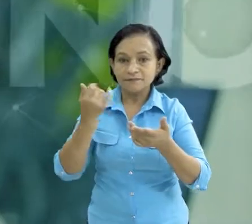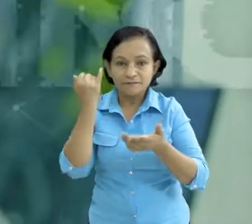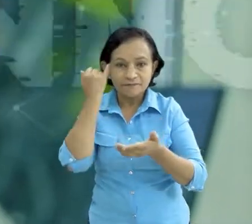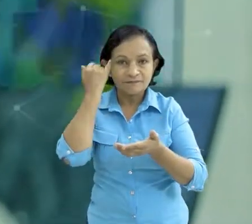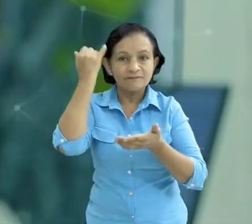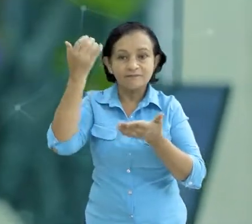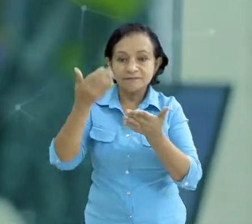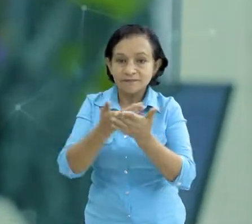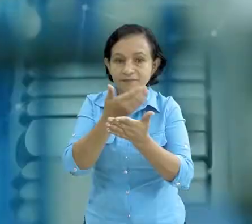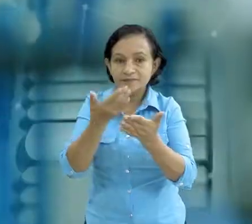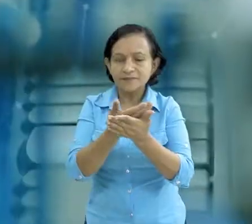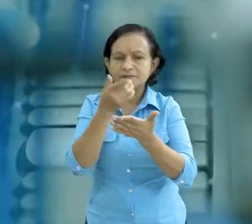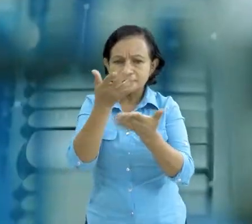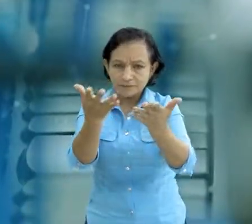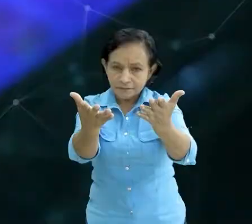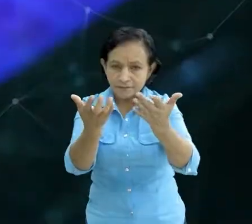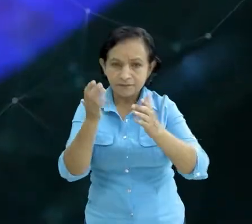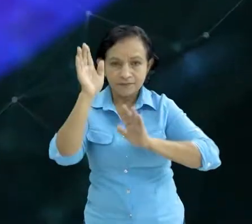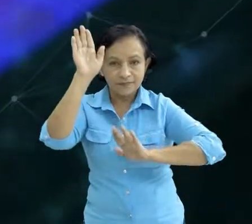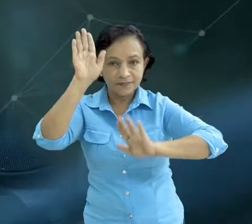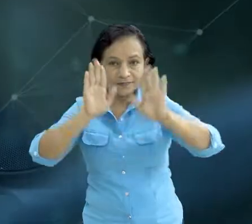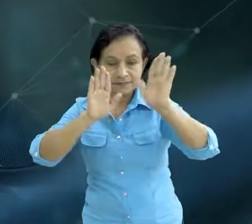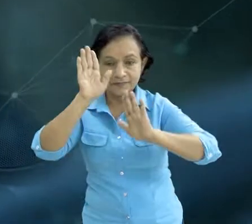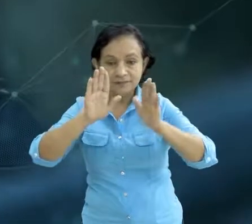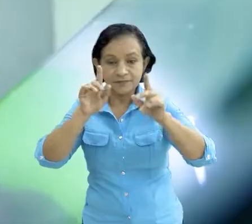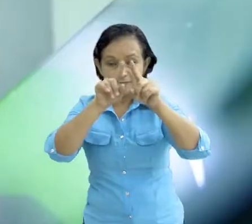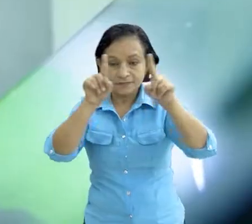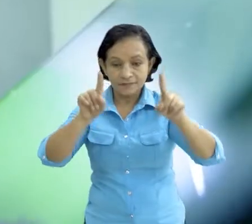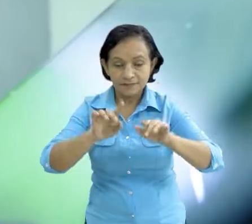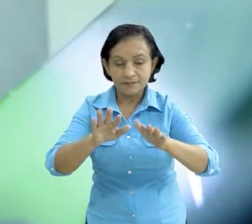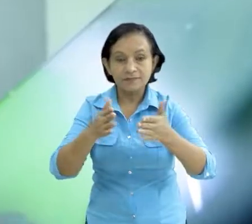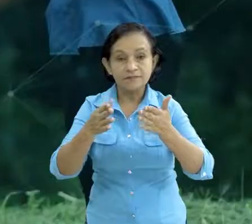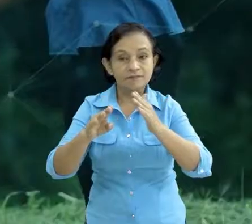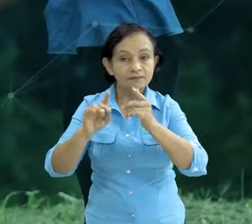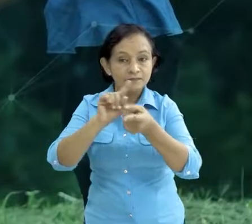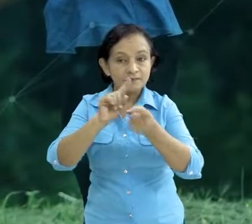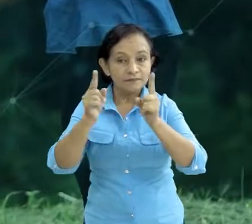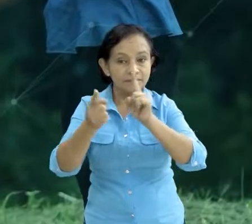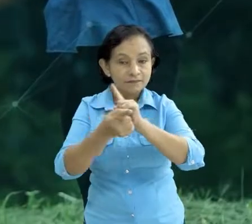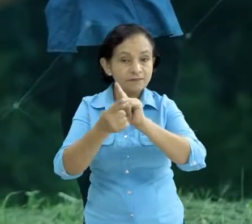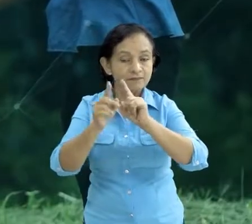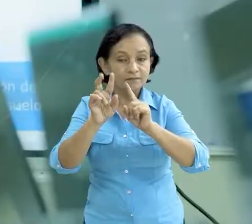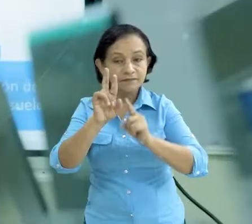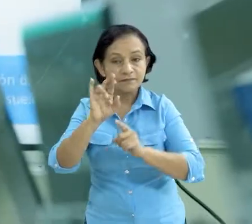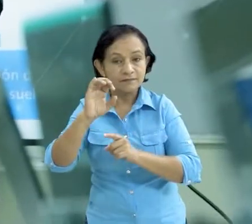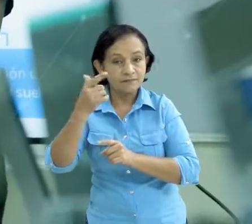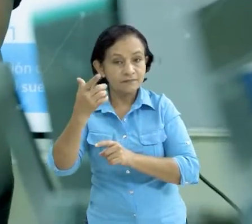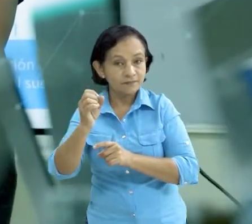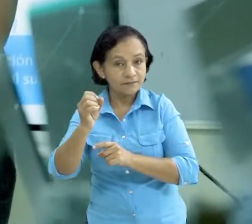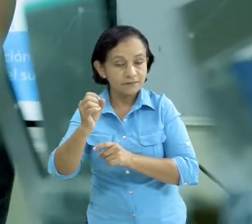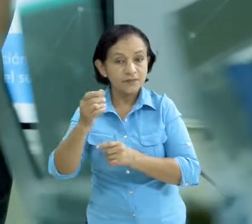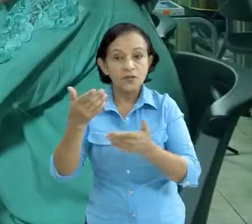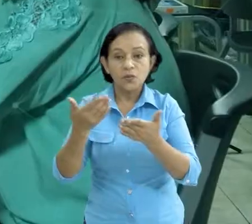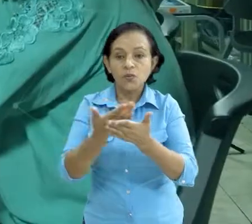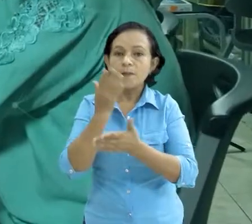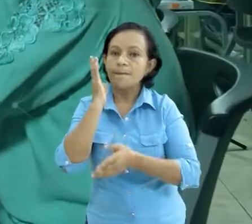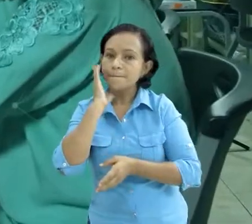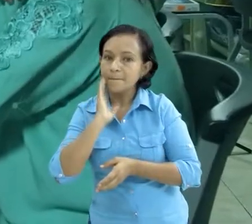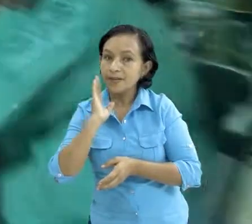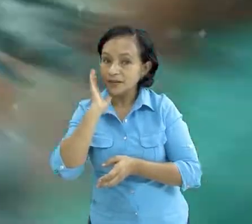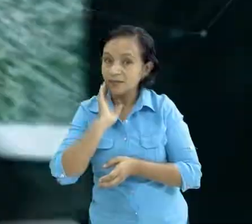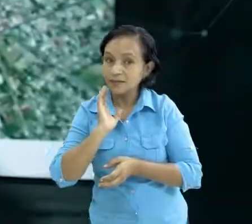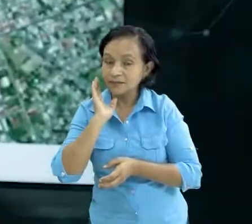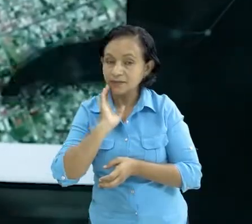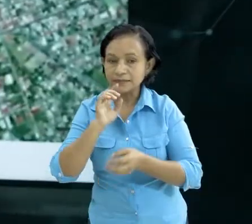innova. Sé parte del desafío Soluciones Tecnológicas para la Reducción del Riesgo de Desastres. Una nueva experiencia,